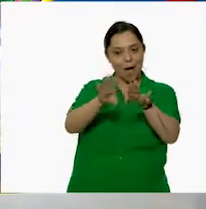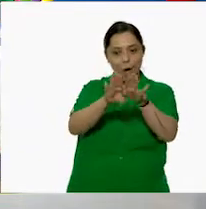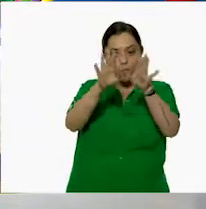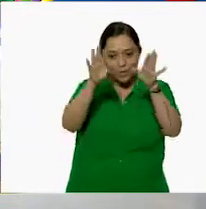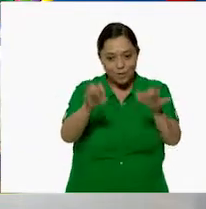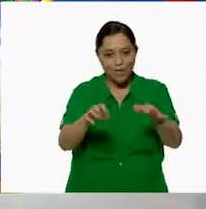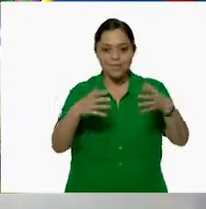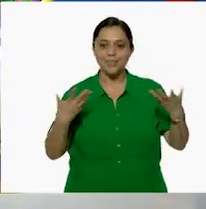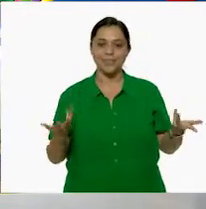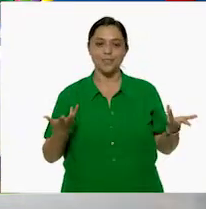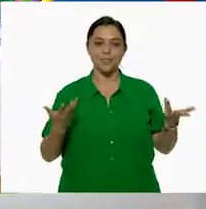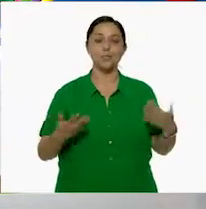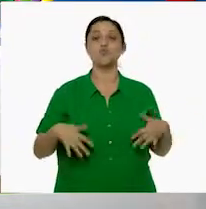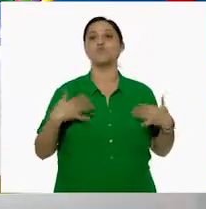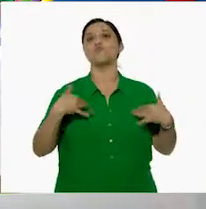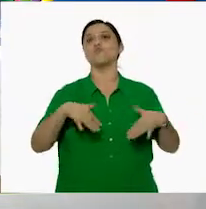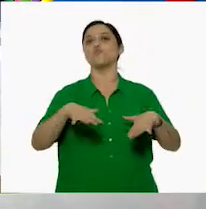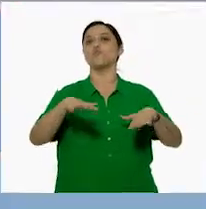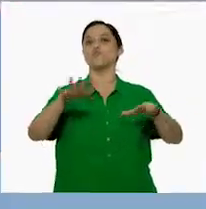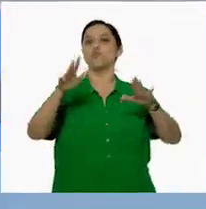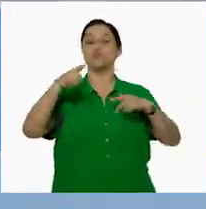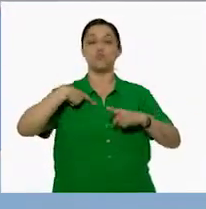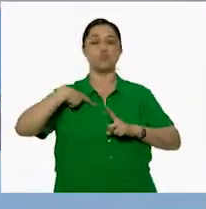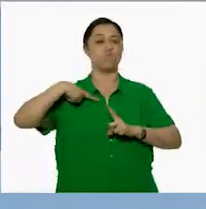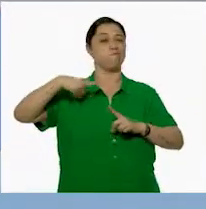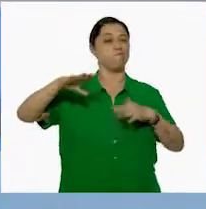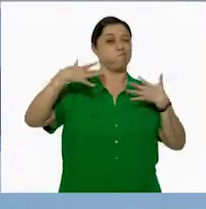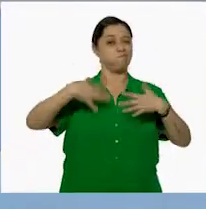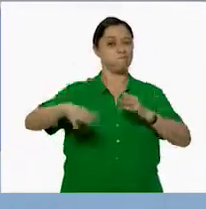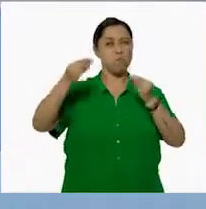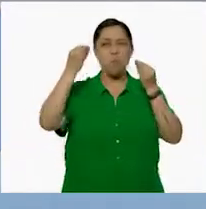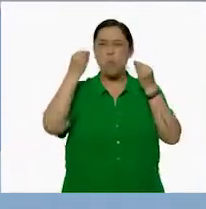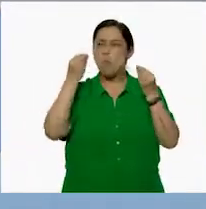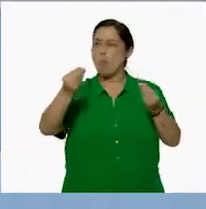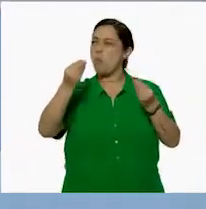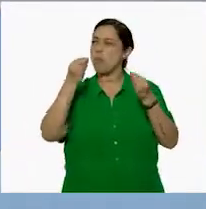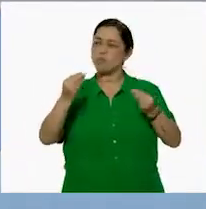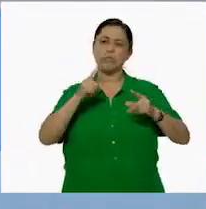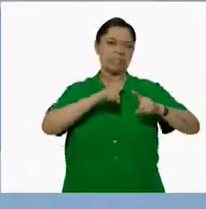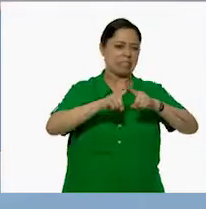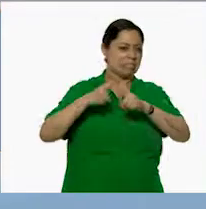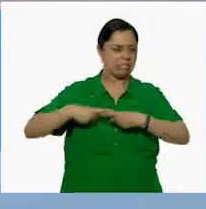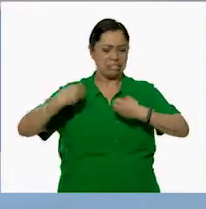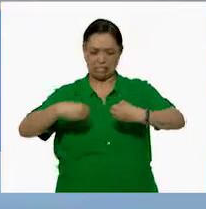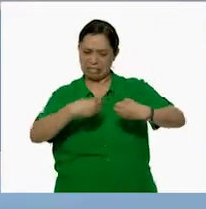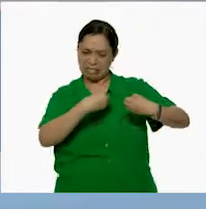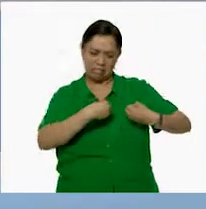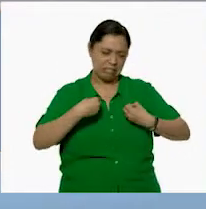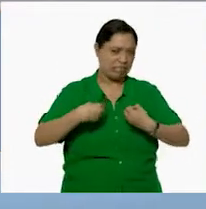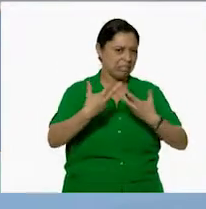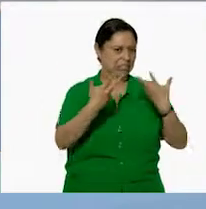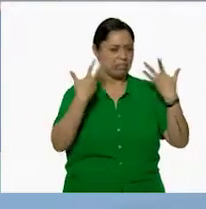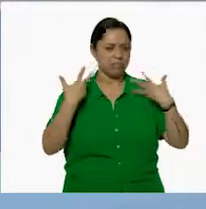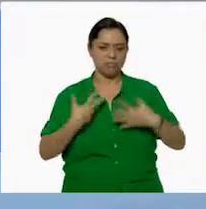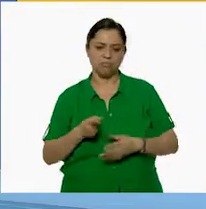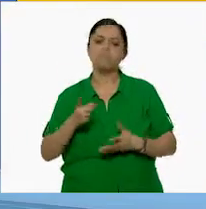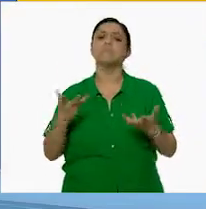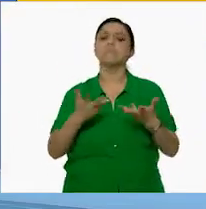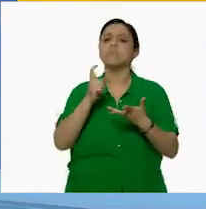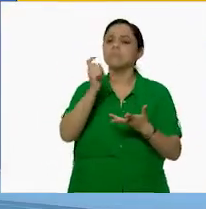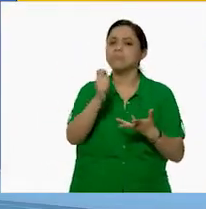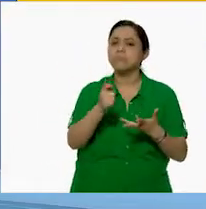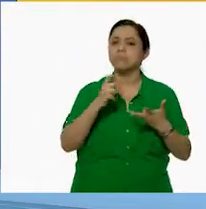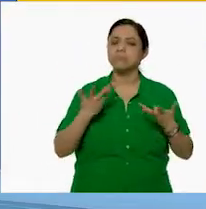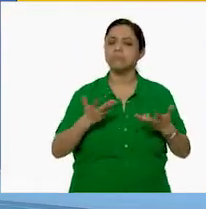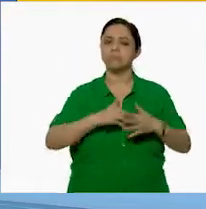hoy? ¡Uy! Pues súper atareada. Tengo muchísimas cosas que hacer. ¿Qué tienes que hacer, Ale?